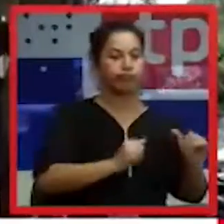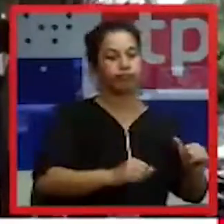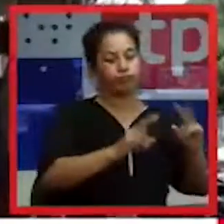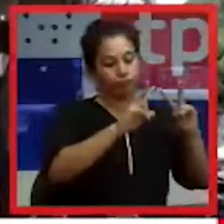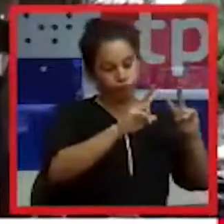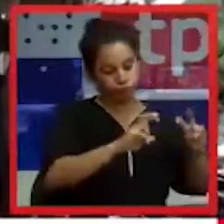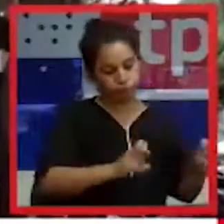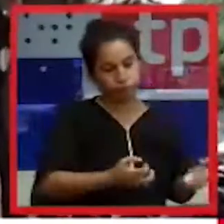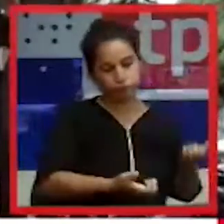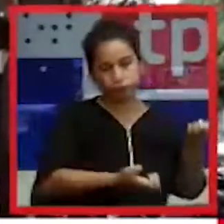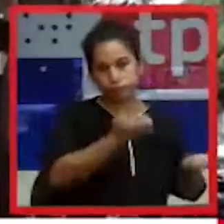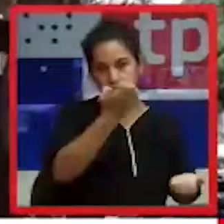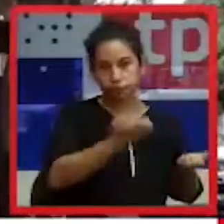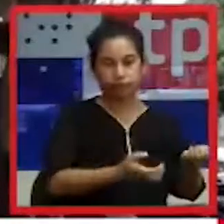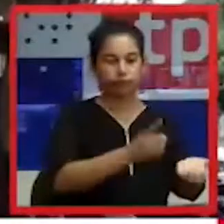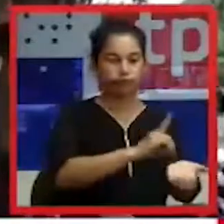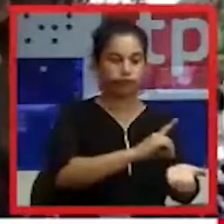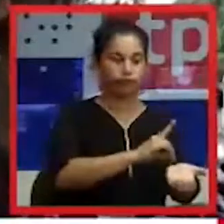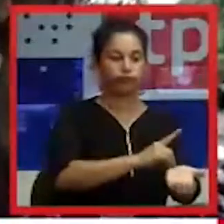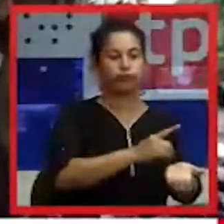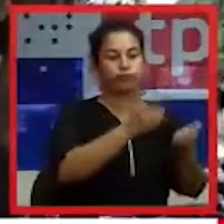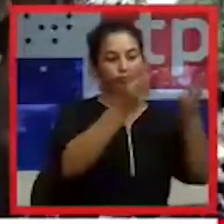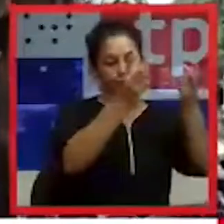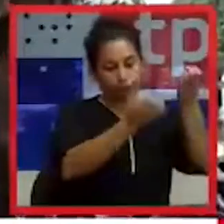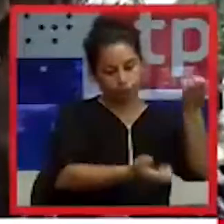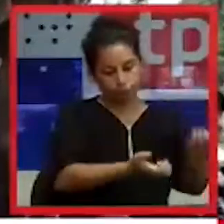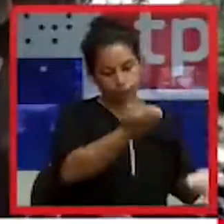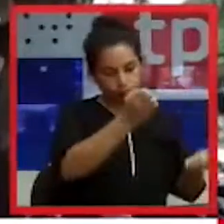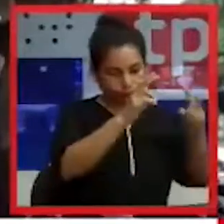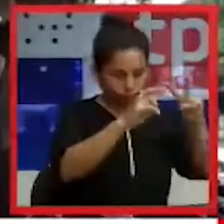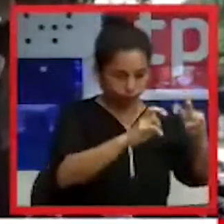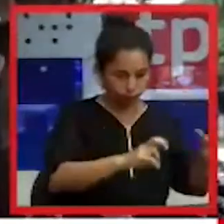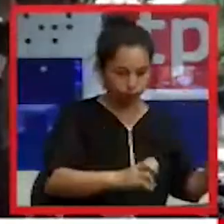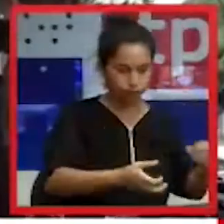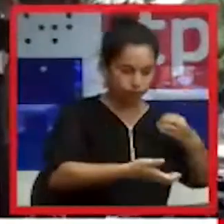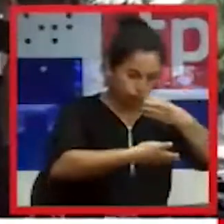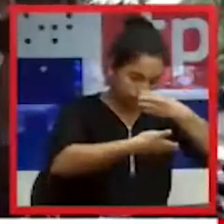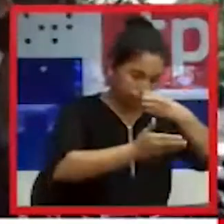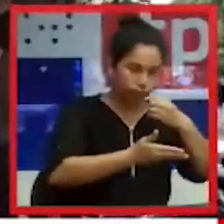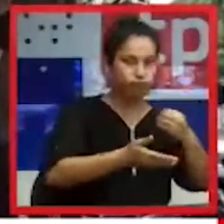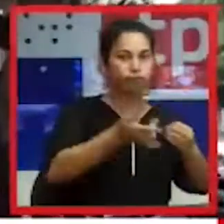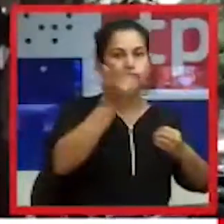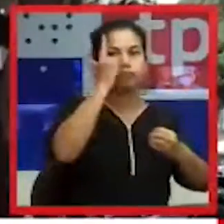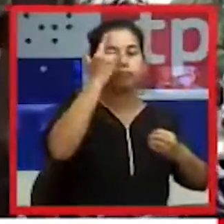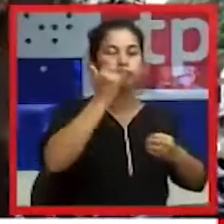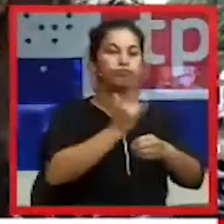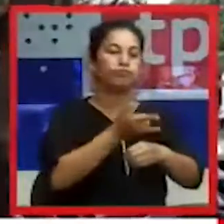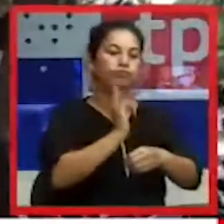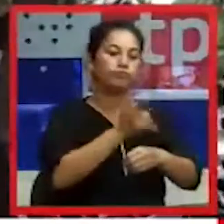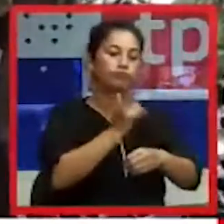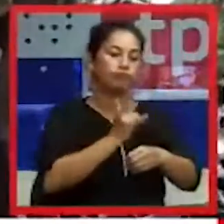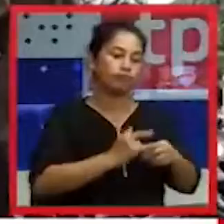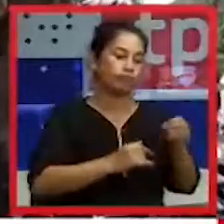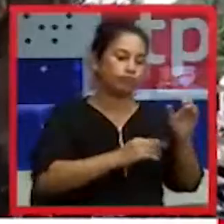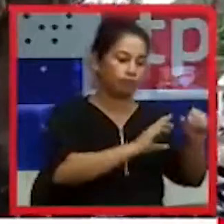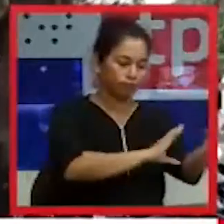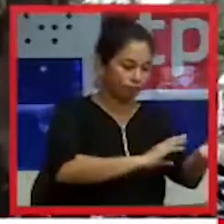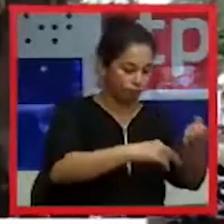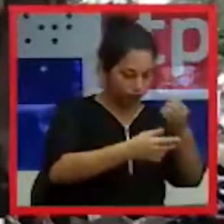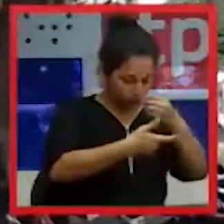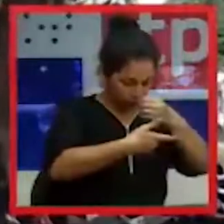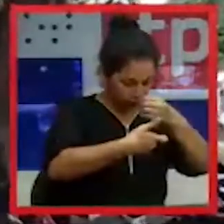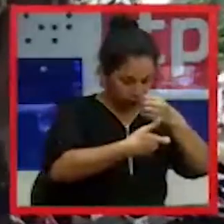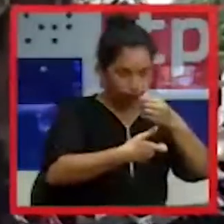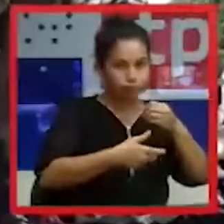forenses y exámenes toxicológicos, para poder determinar o descartar cualquier situación que esté